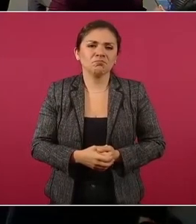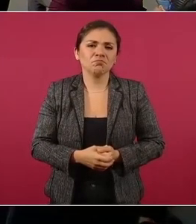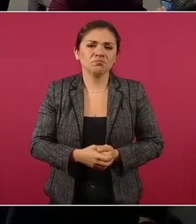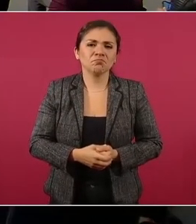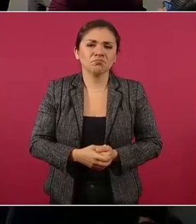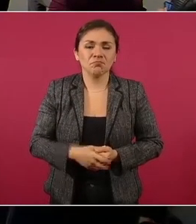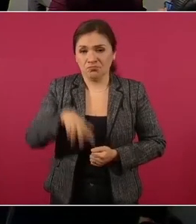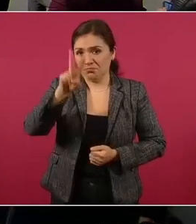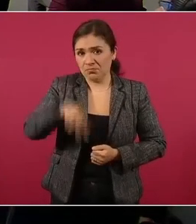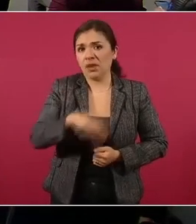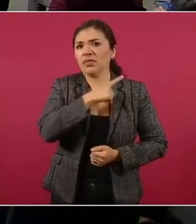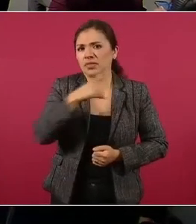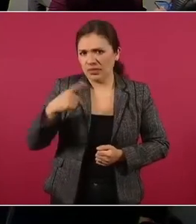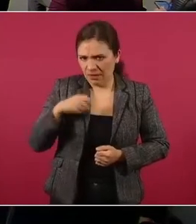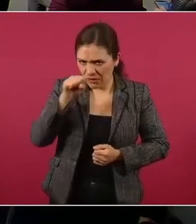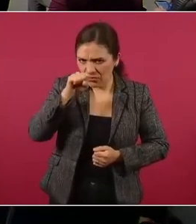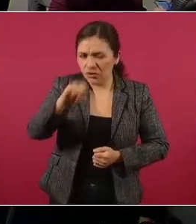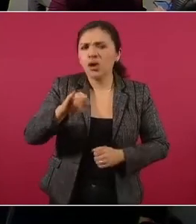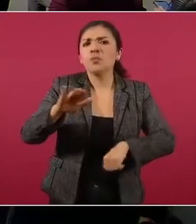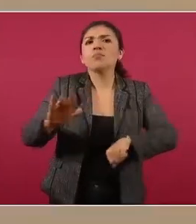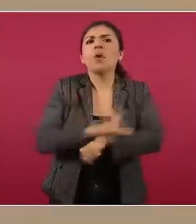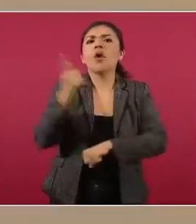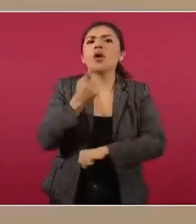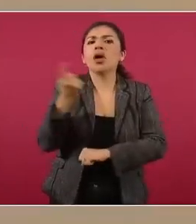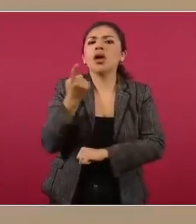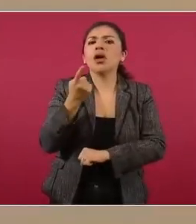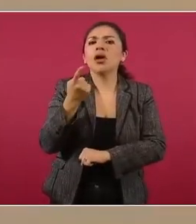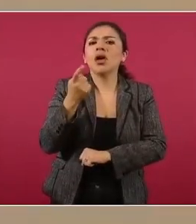debe haber lealtad porque coincidimos